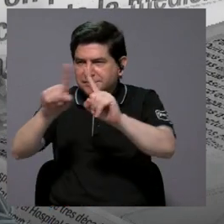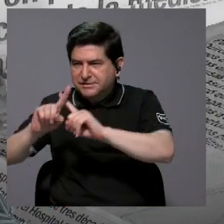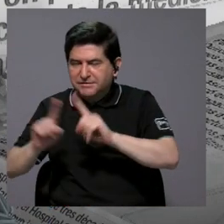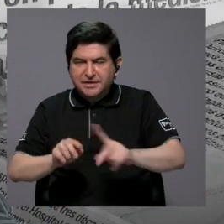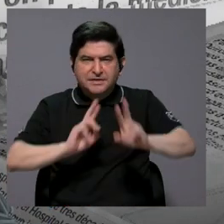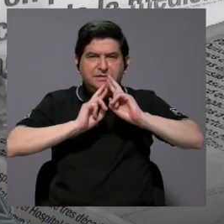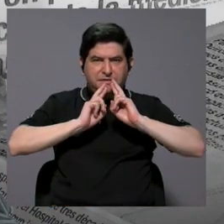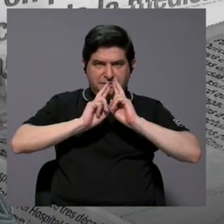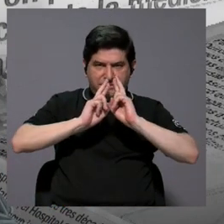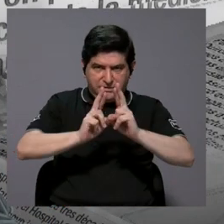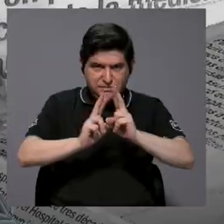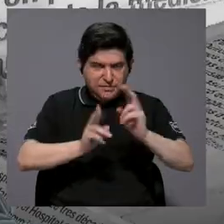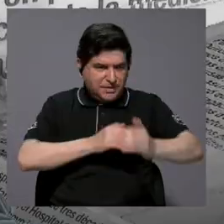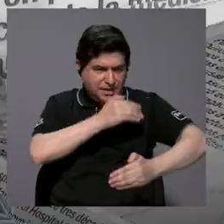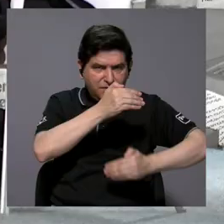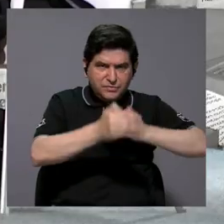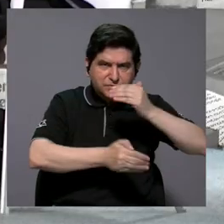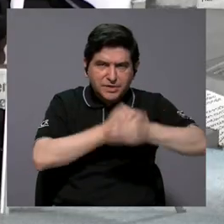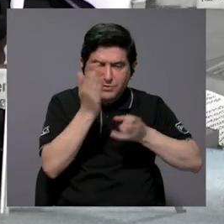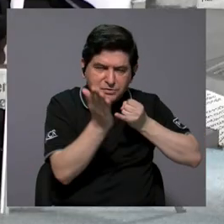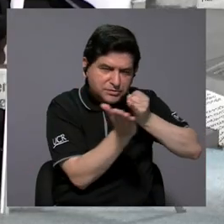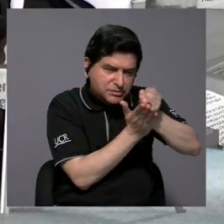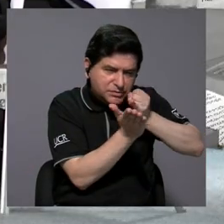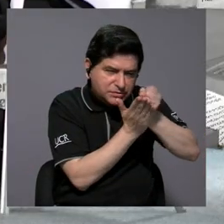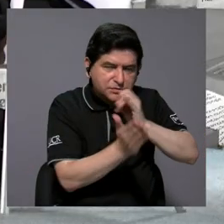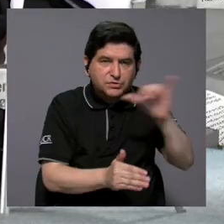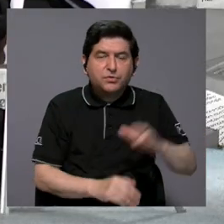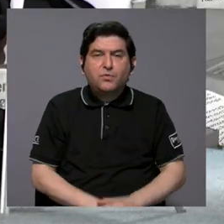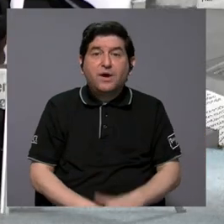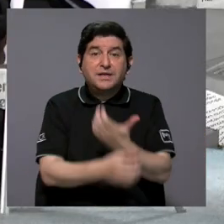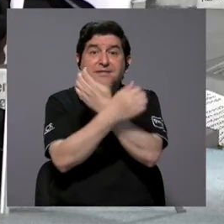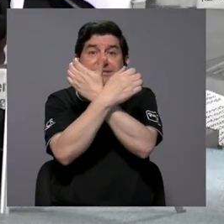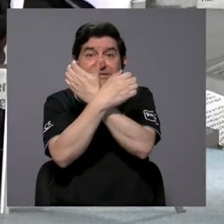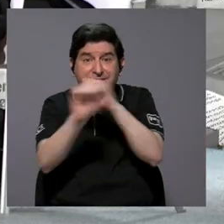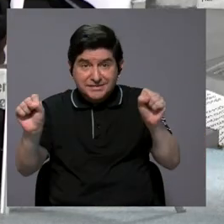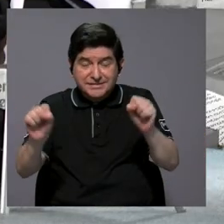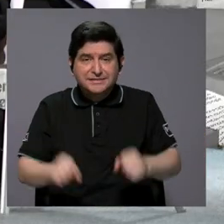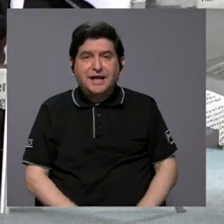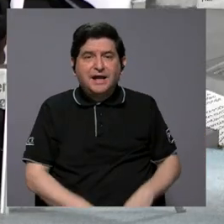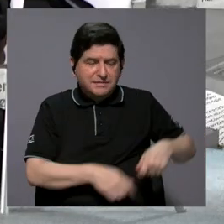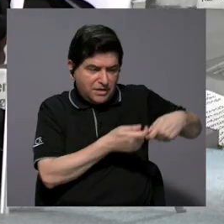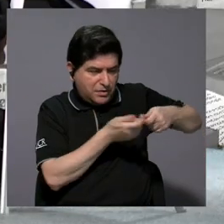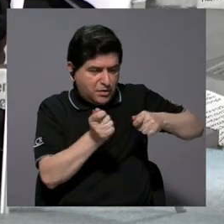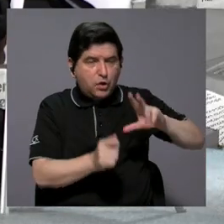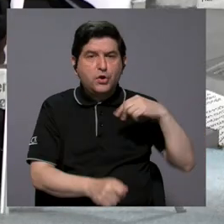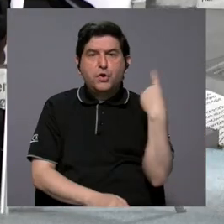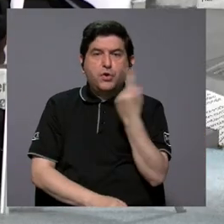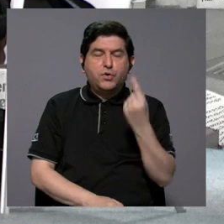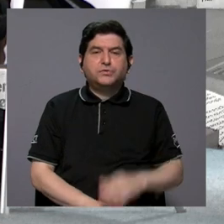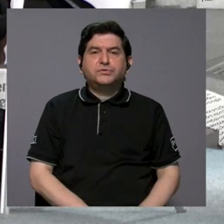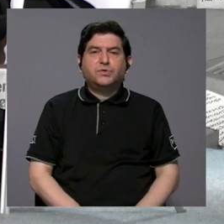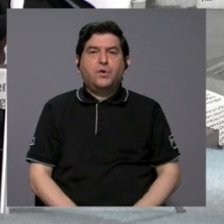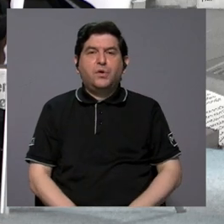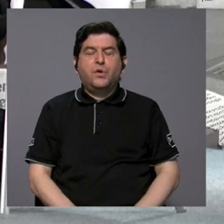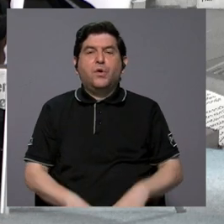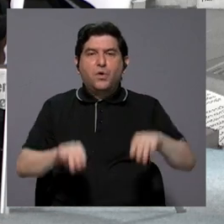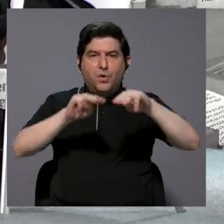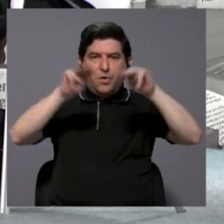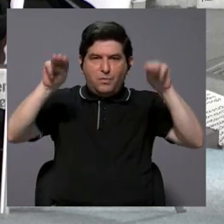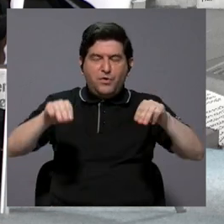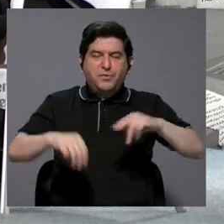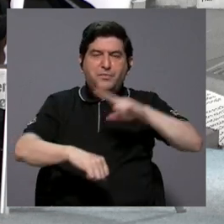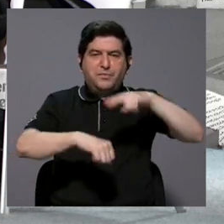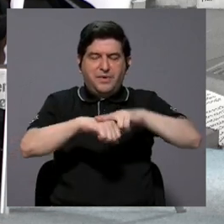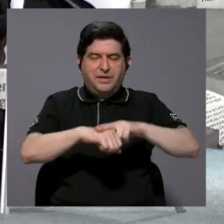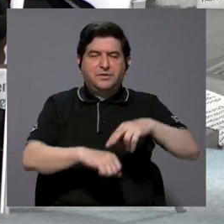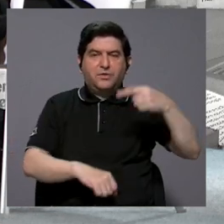derivadas de procesos tanto de investigación como de rescate arqueológico, no sólo de Monumento Nacional Guayabo, sino del Valle